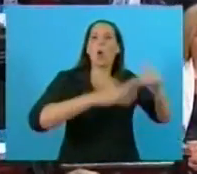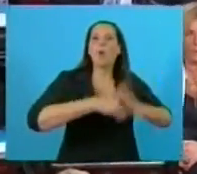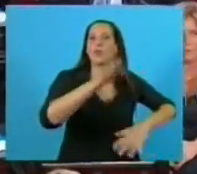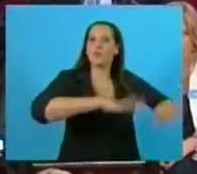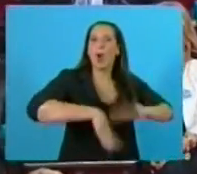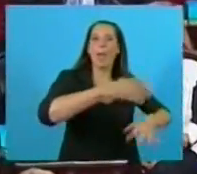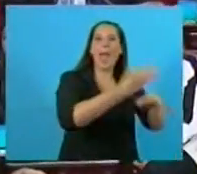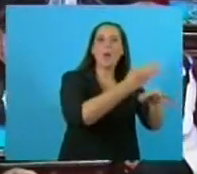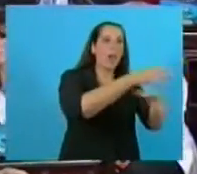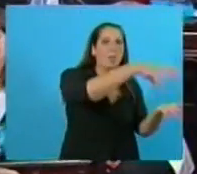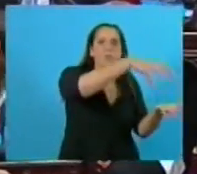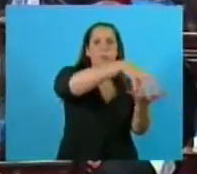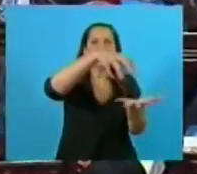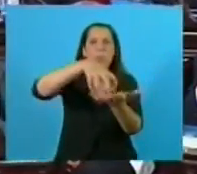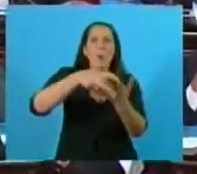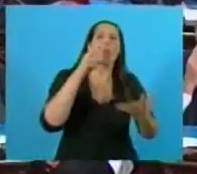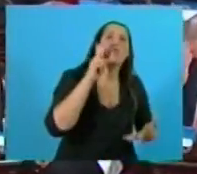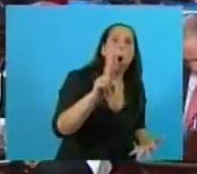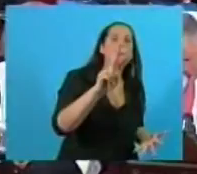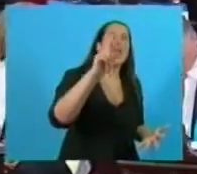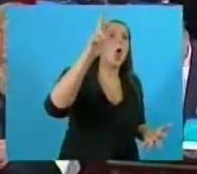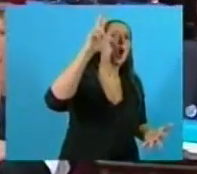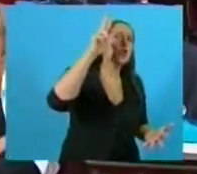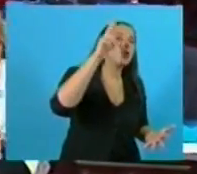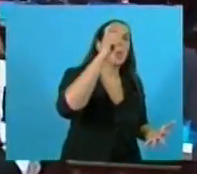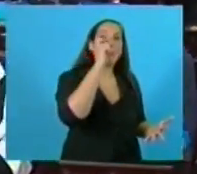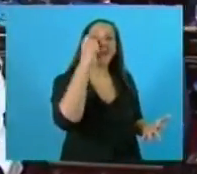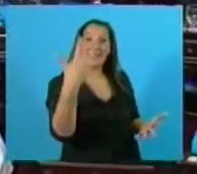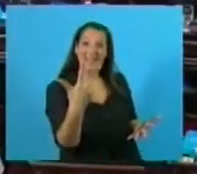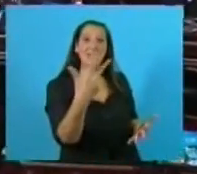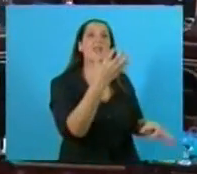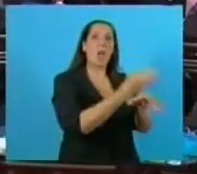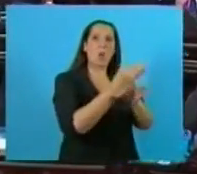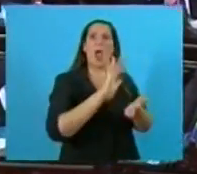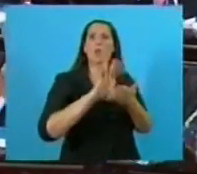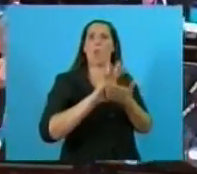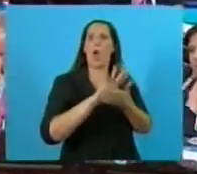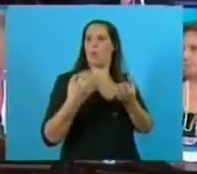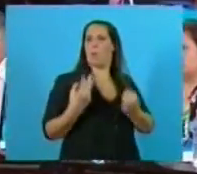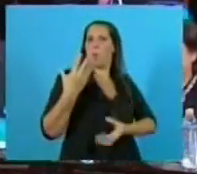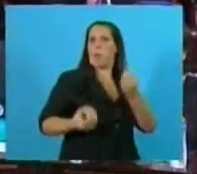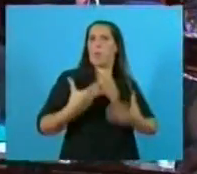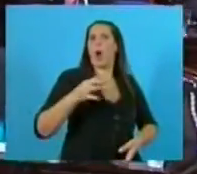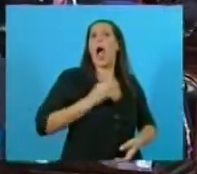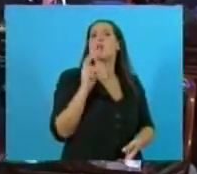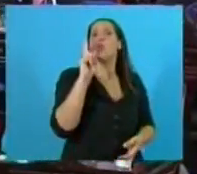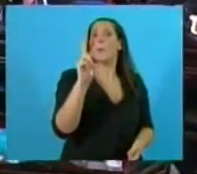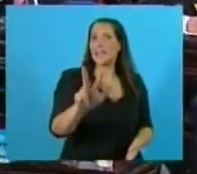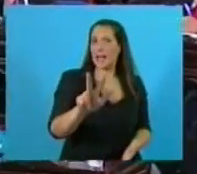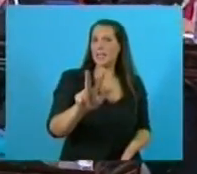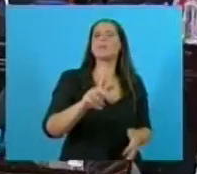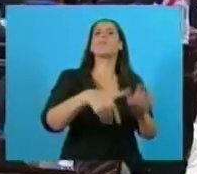escuelas, 2.823 nuevas escuelas a partir del año 2003, 1.830 vamos a tener